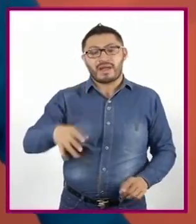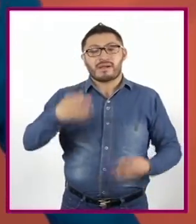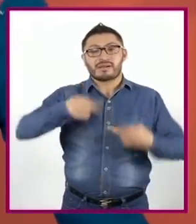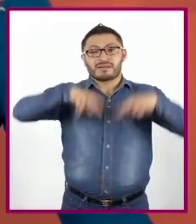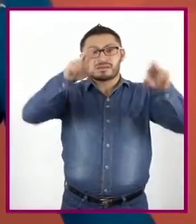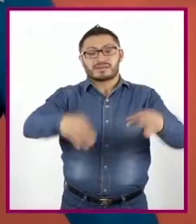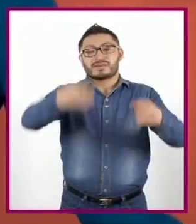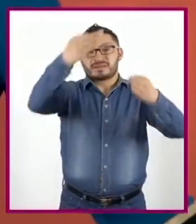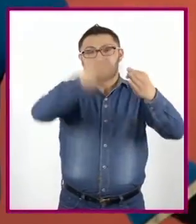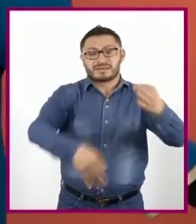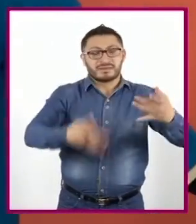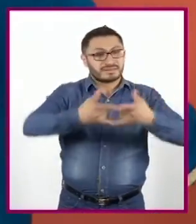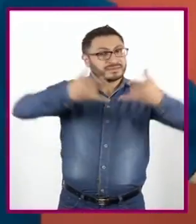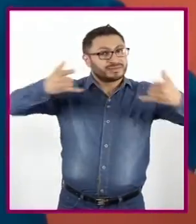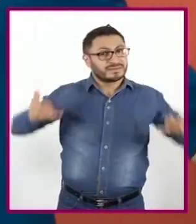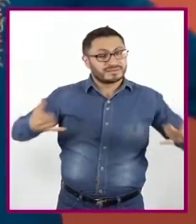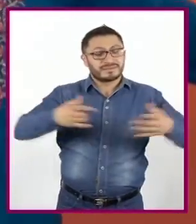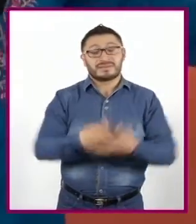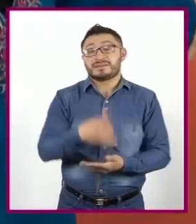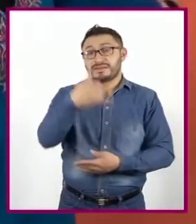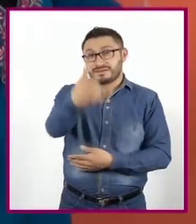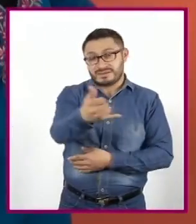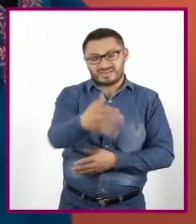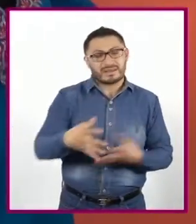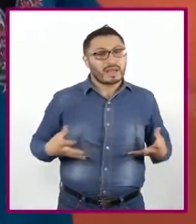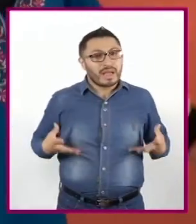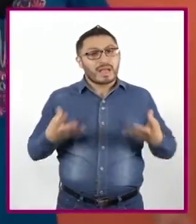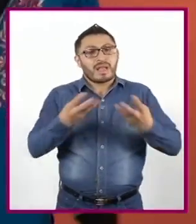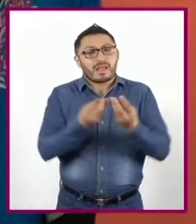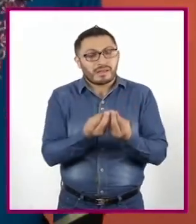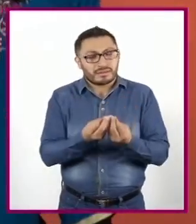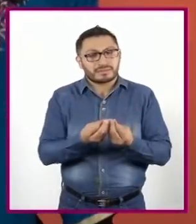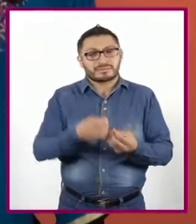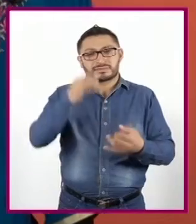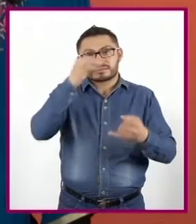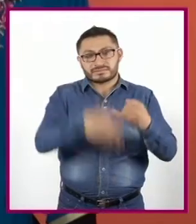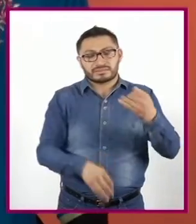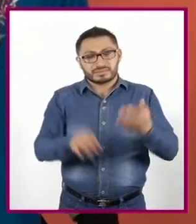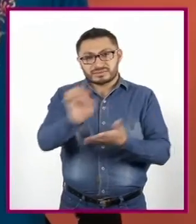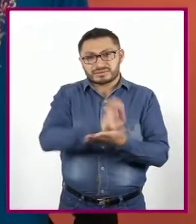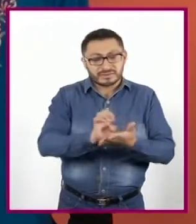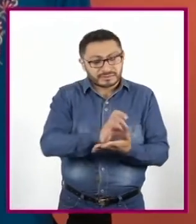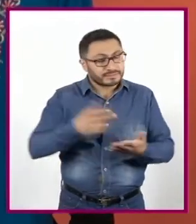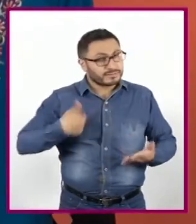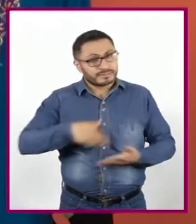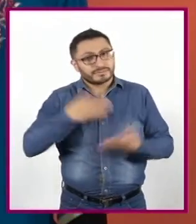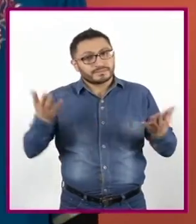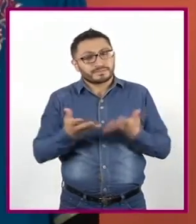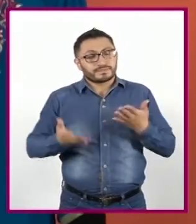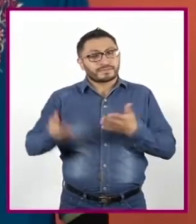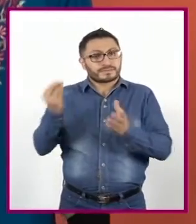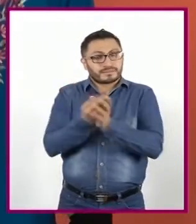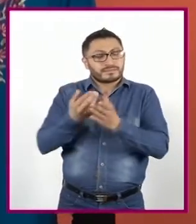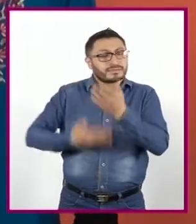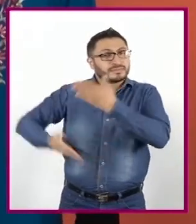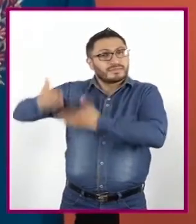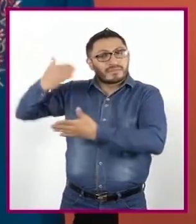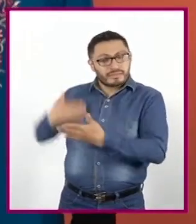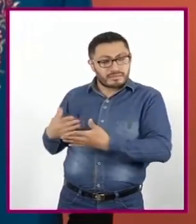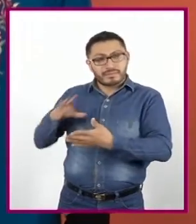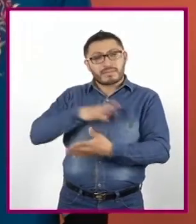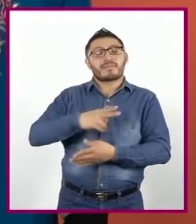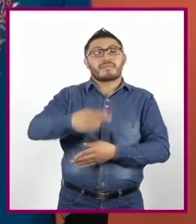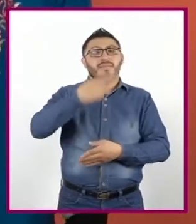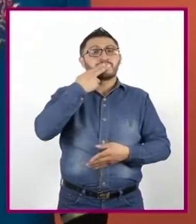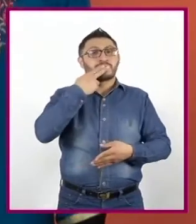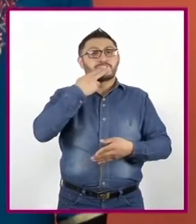el final de la historia Y de manera conjunta Con las últimas escenas que hicimos en la sesión anterior Las vamos a